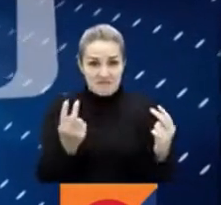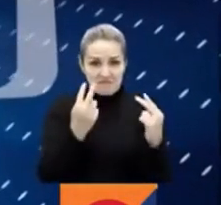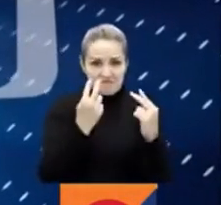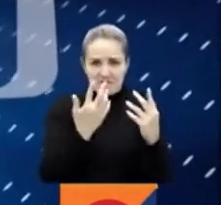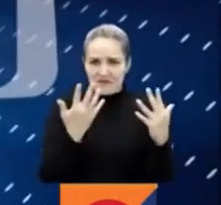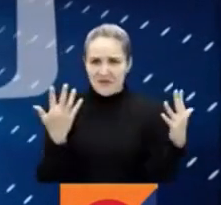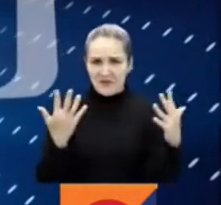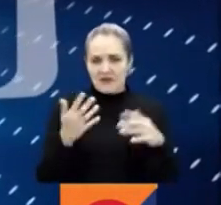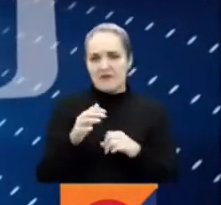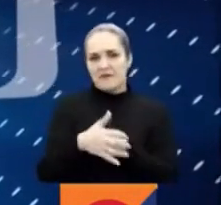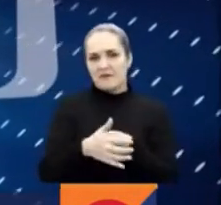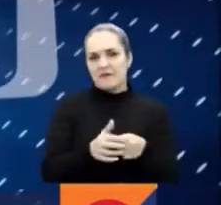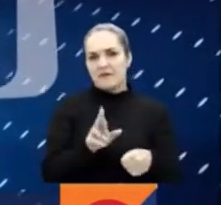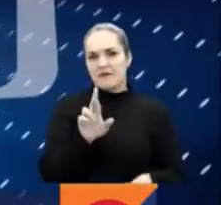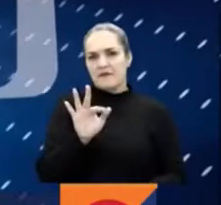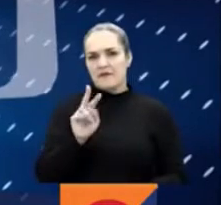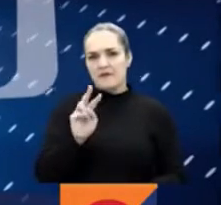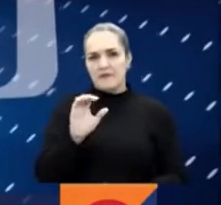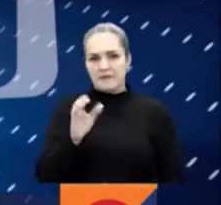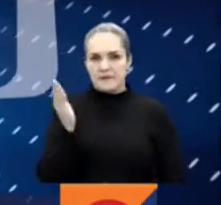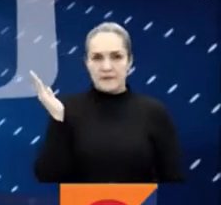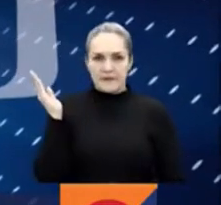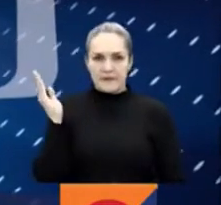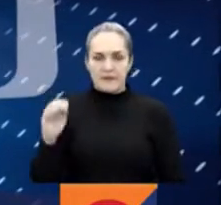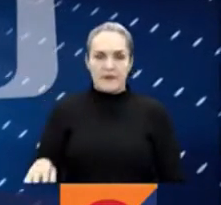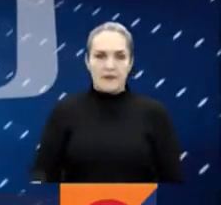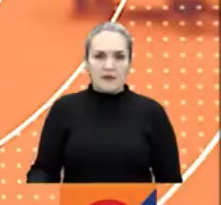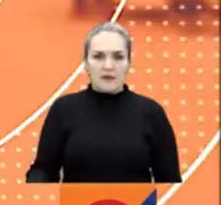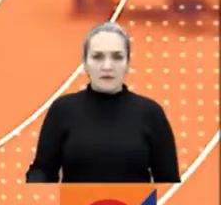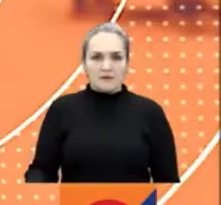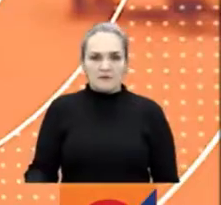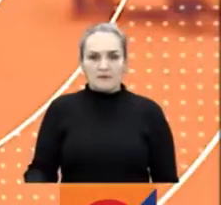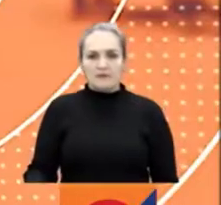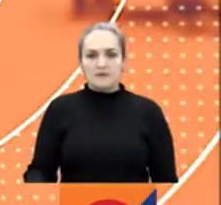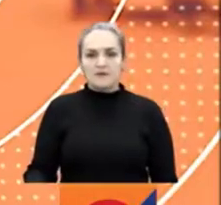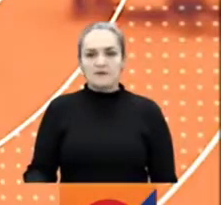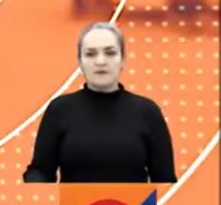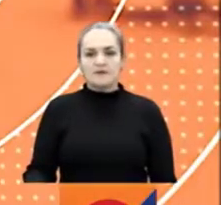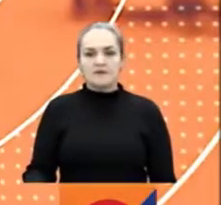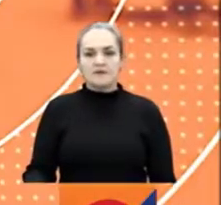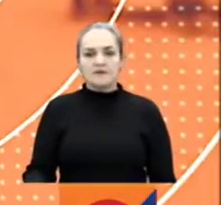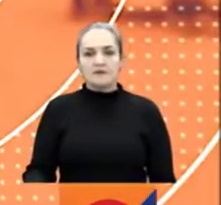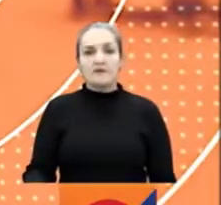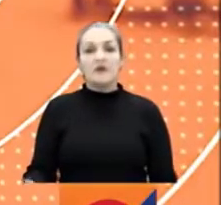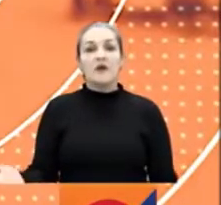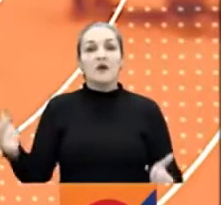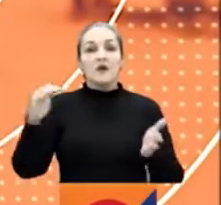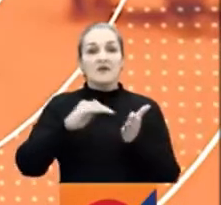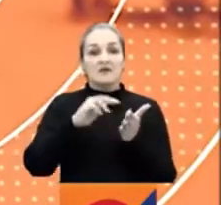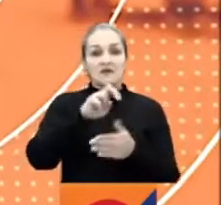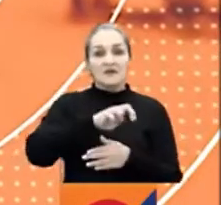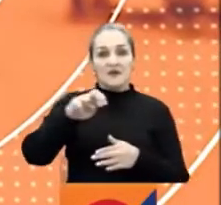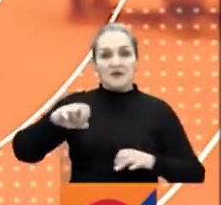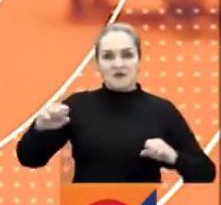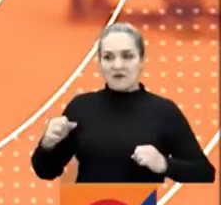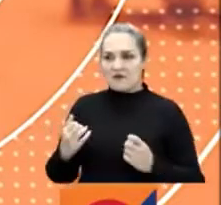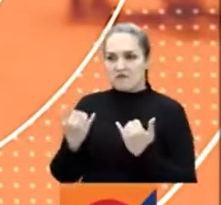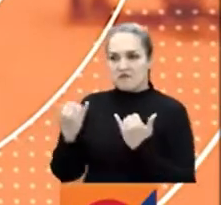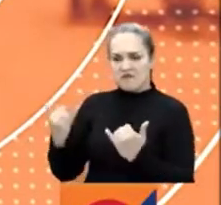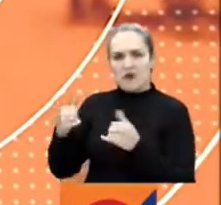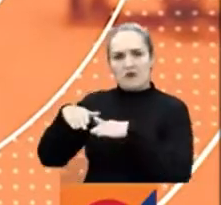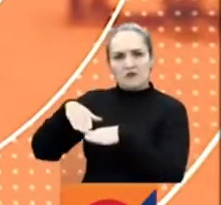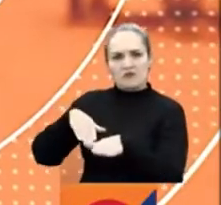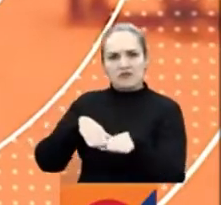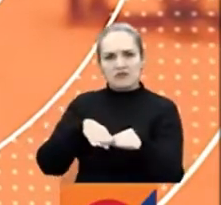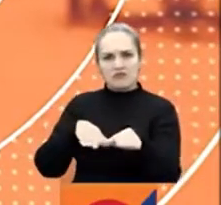encuentra en todas nuestras redes sociales como RTBC Noticias. Y volvemos al norte de Bogotá para ver cómo avanza el desfile